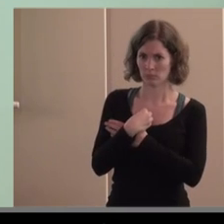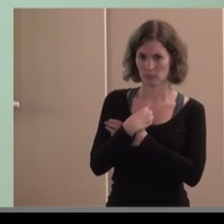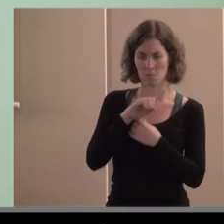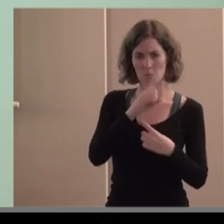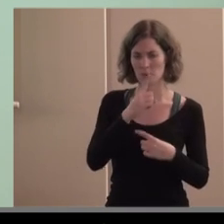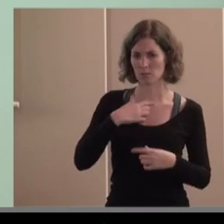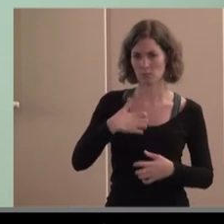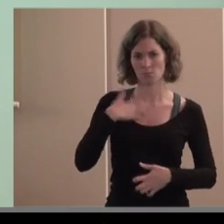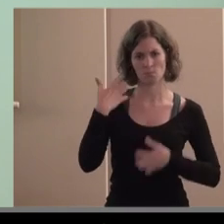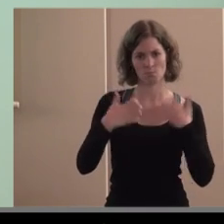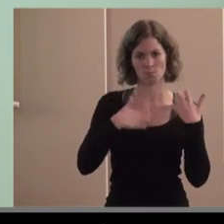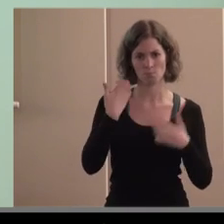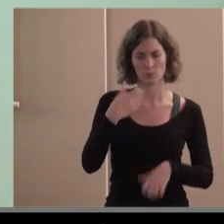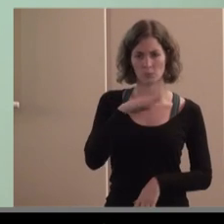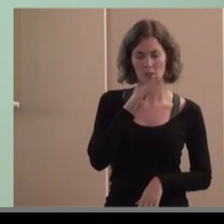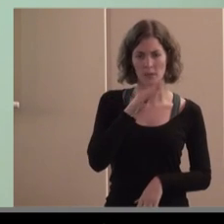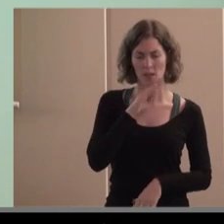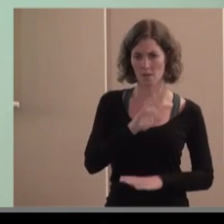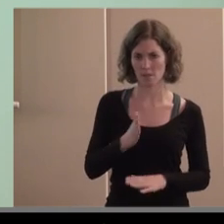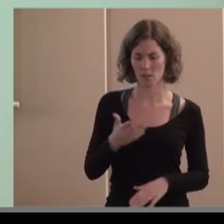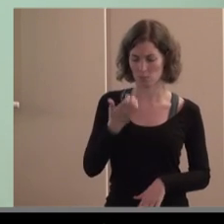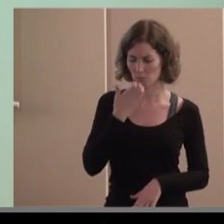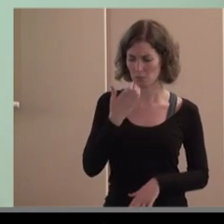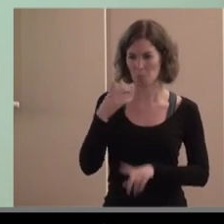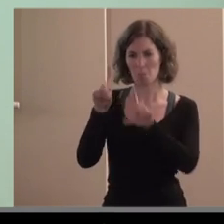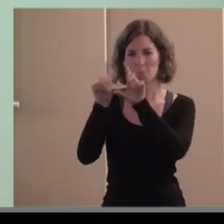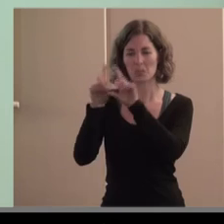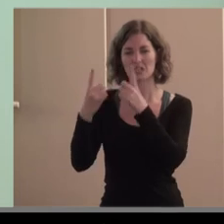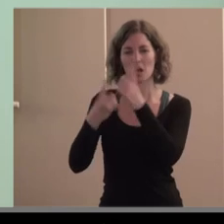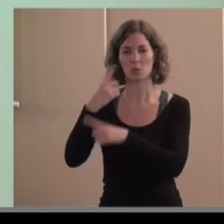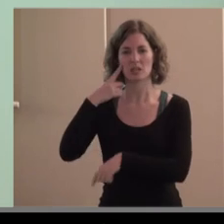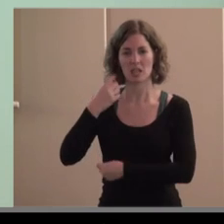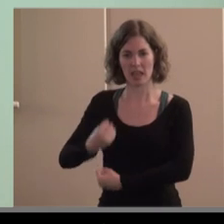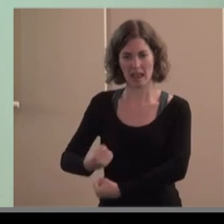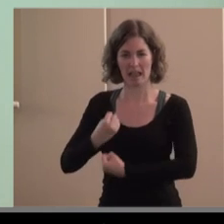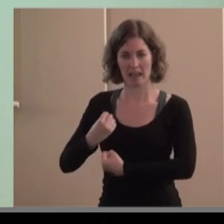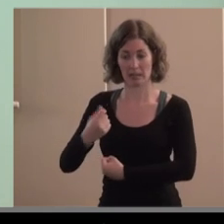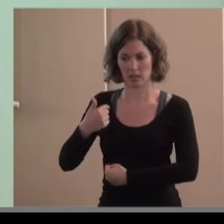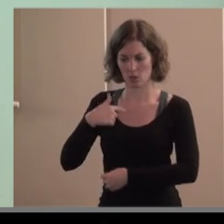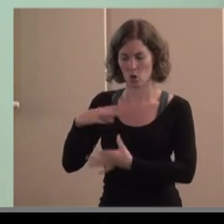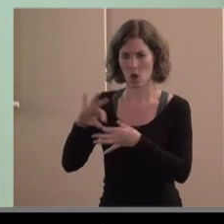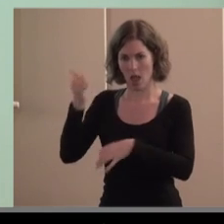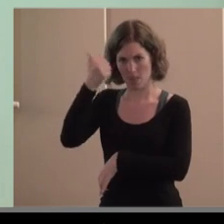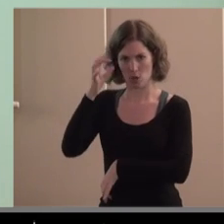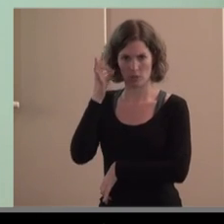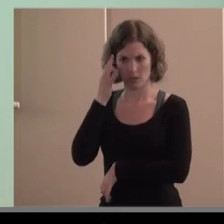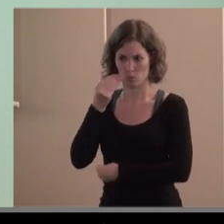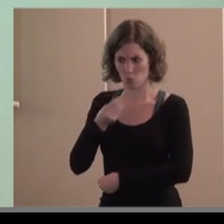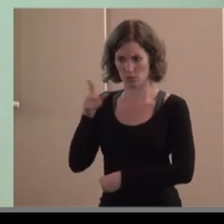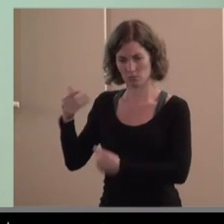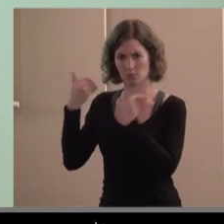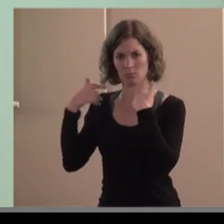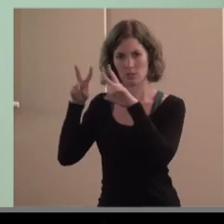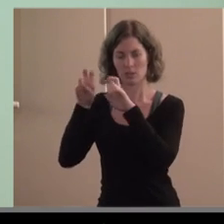me he lio mucho con alguna de las empresas sobre todo de energía para que tengo buenos amigos y amigas que llevan los temas pero claro al final dice